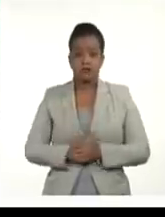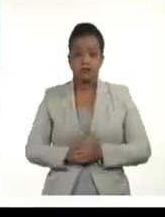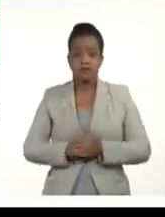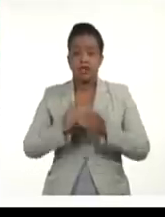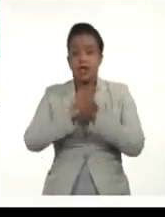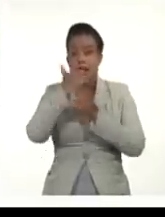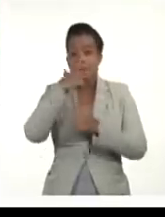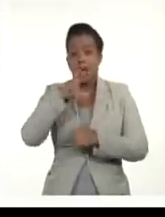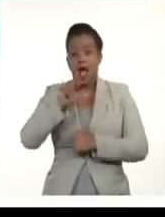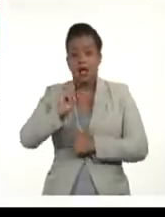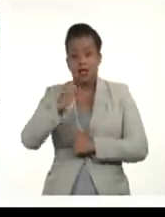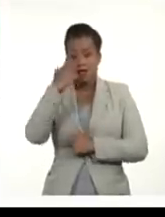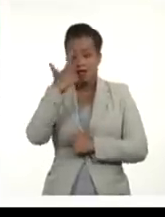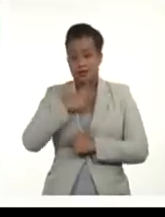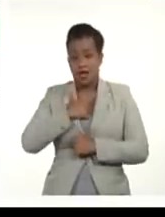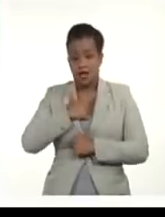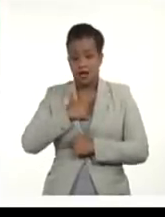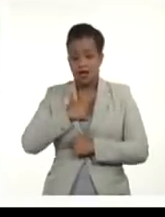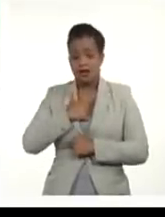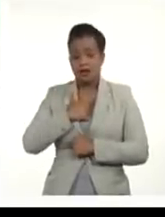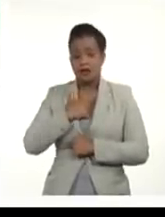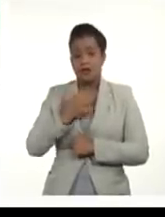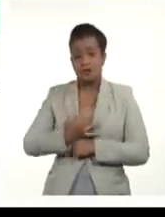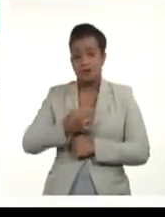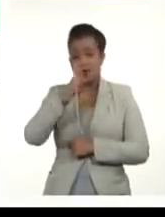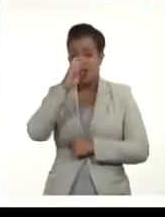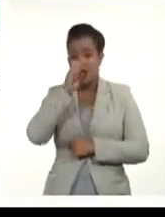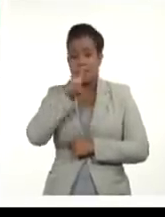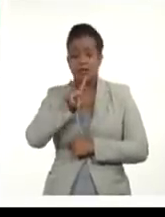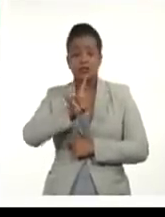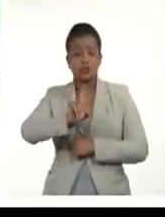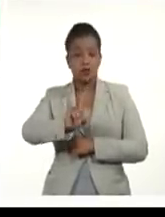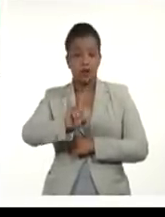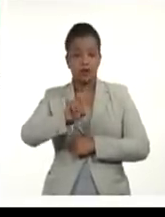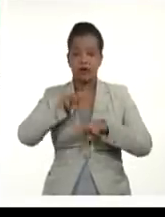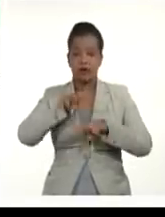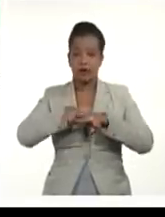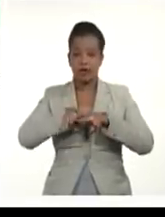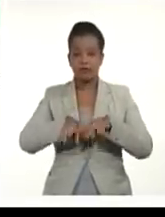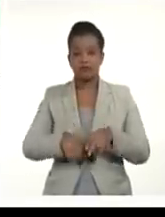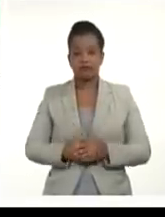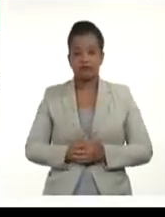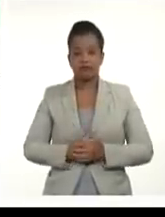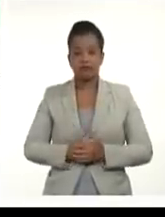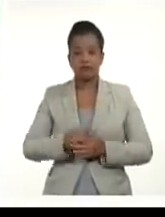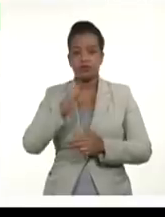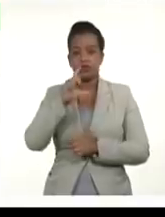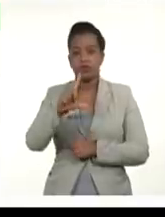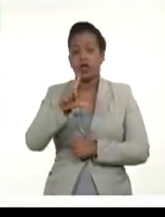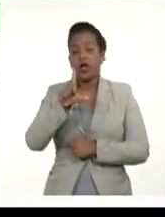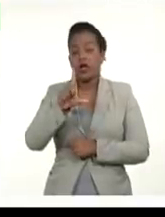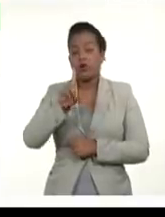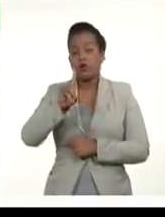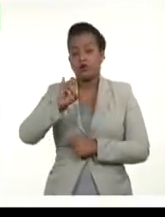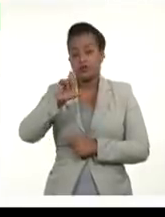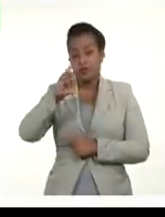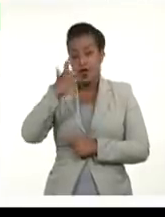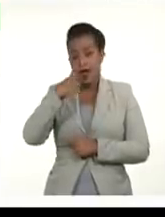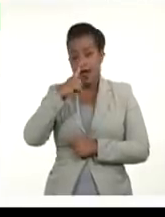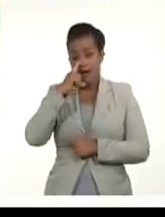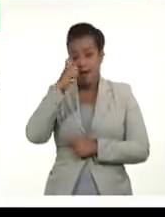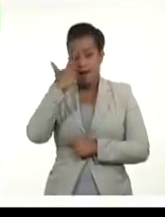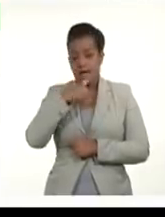Isabel Bulaín Montes de Oca, 29 años, La Habana. Luciana Sierra Garro, 54